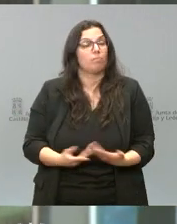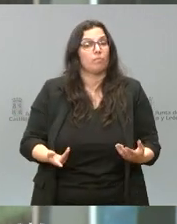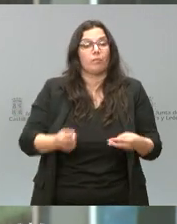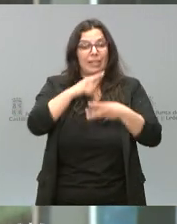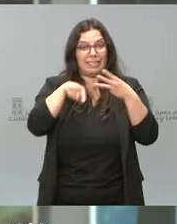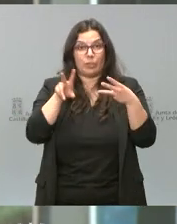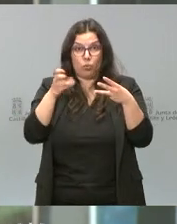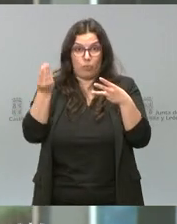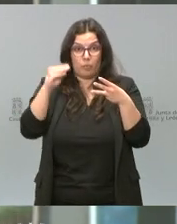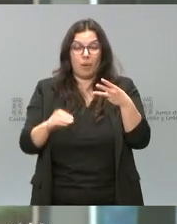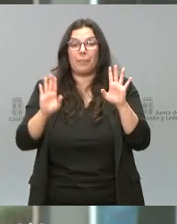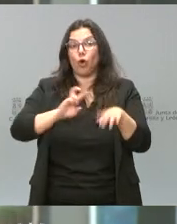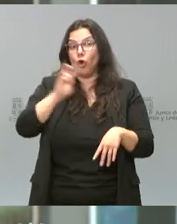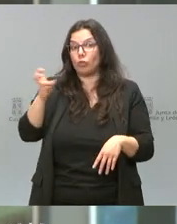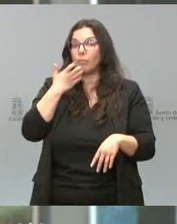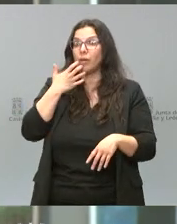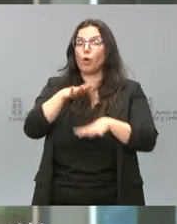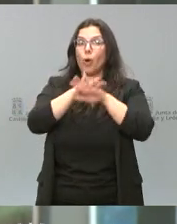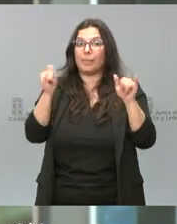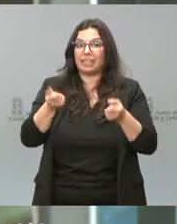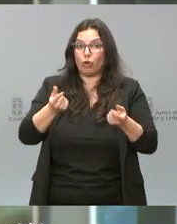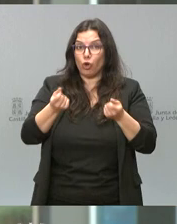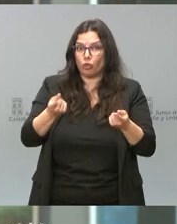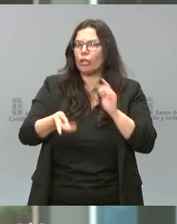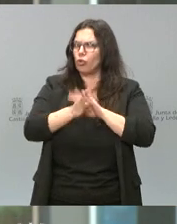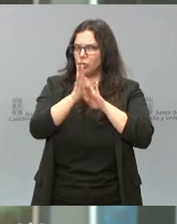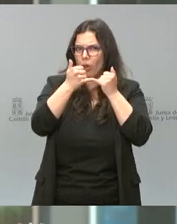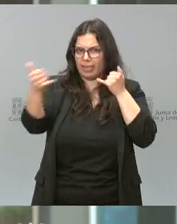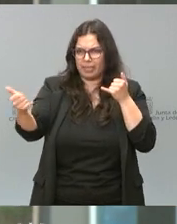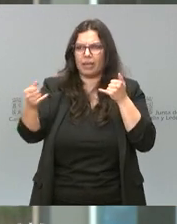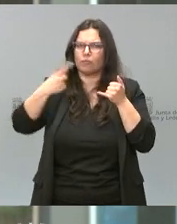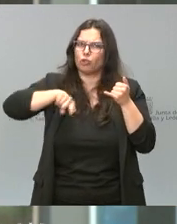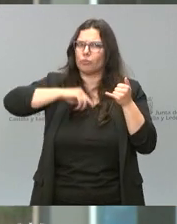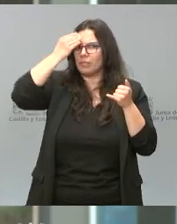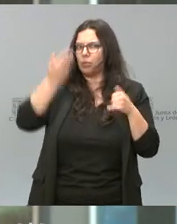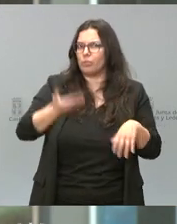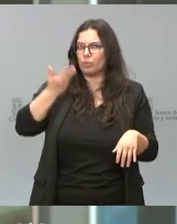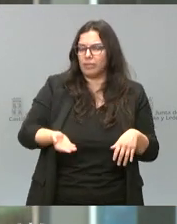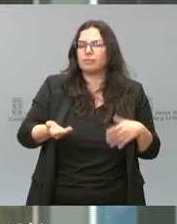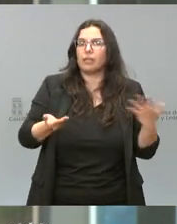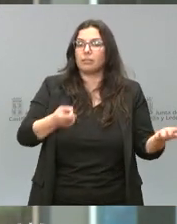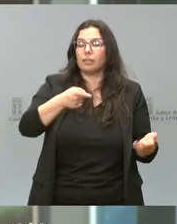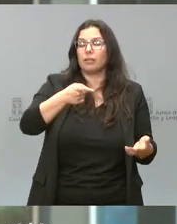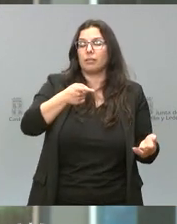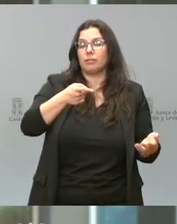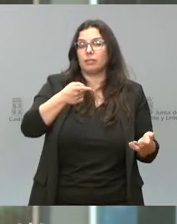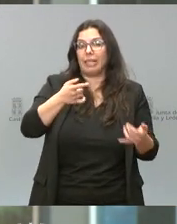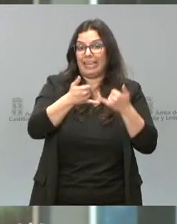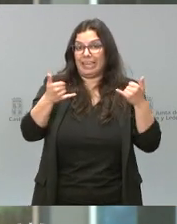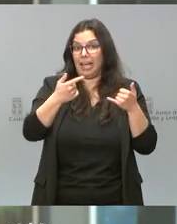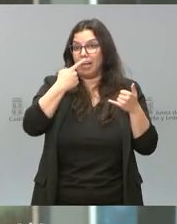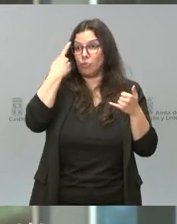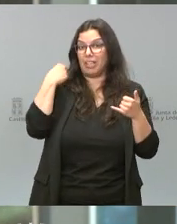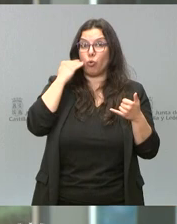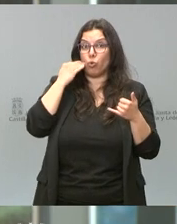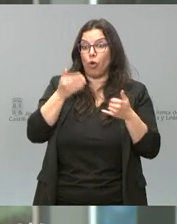manteniendo la línea de compensación de costes, que me parece especialmente relevante. Se puso en marcha en julio del